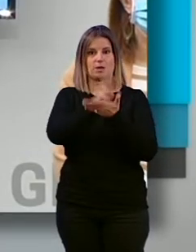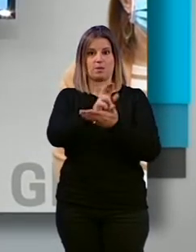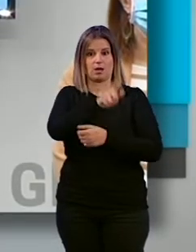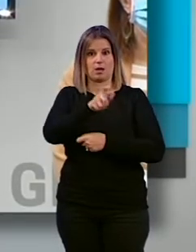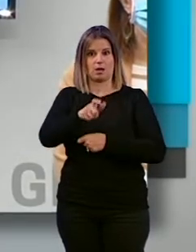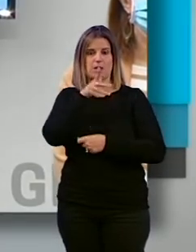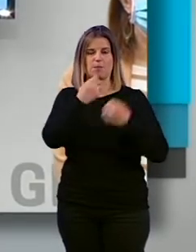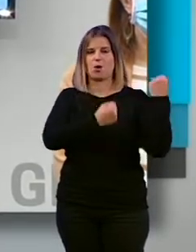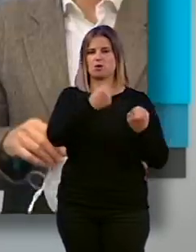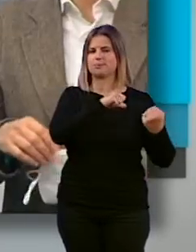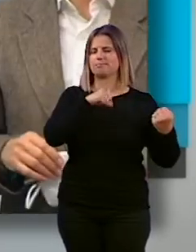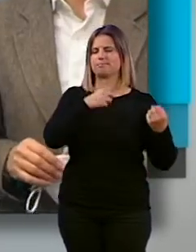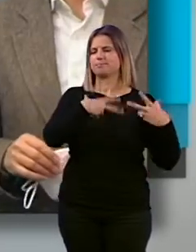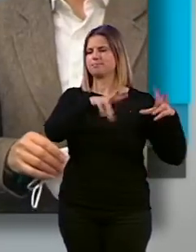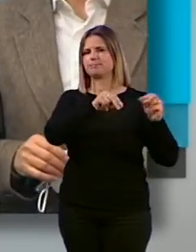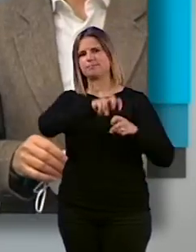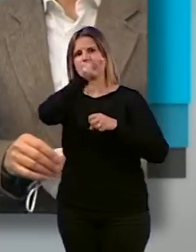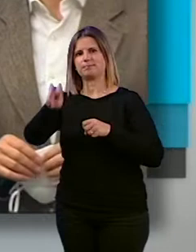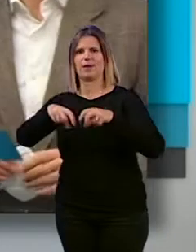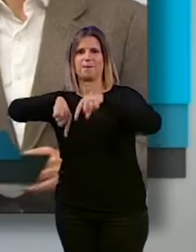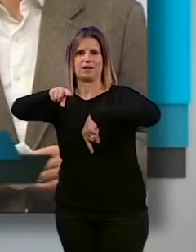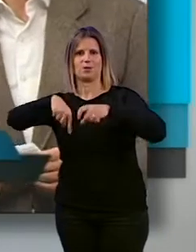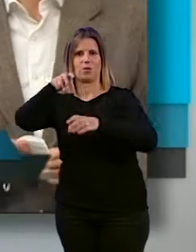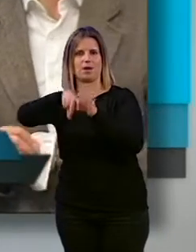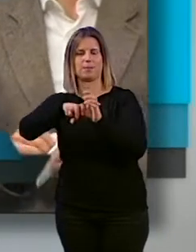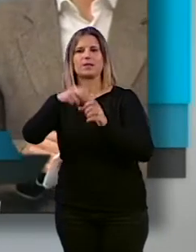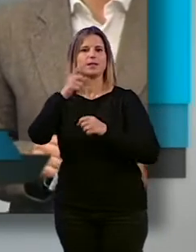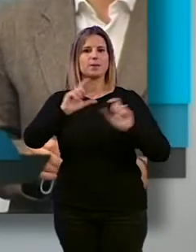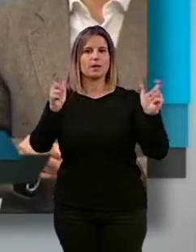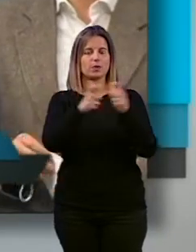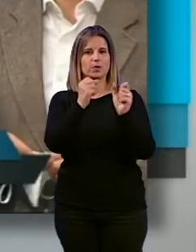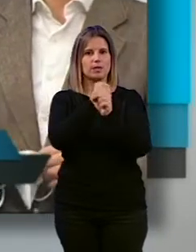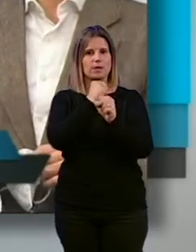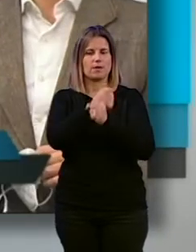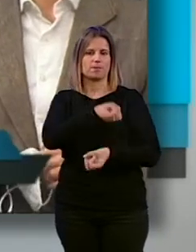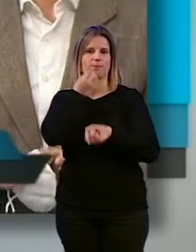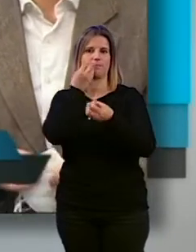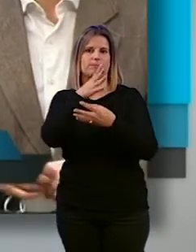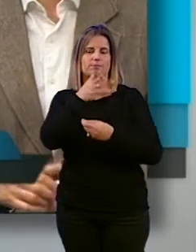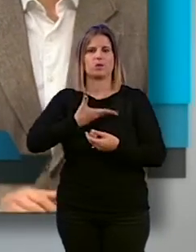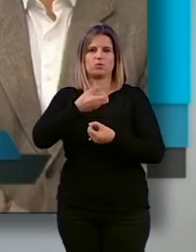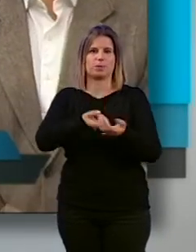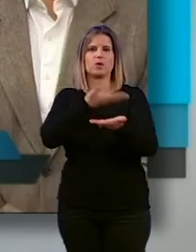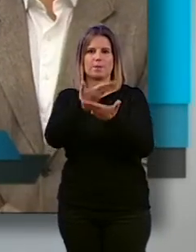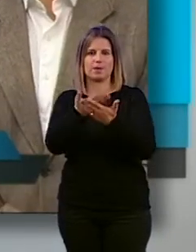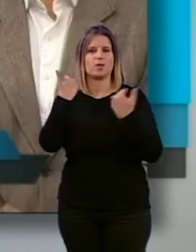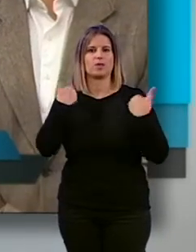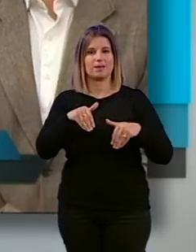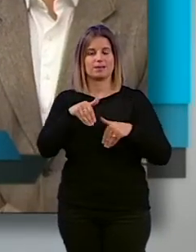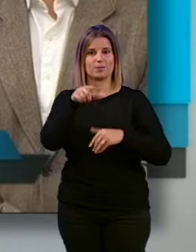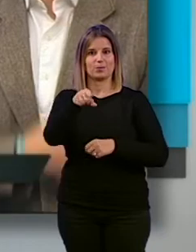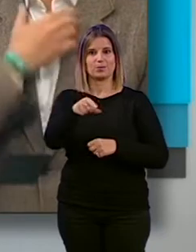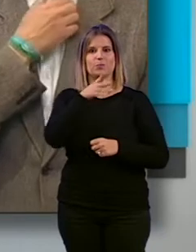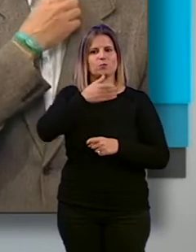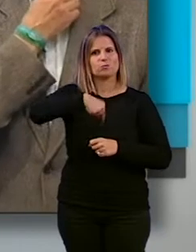la gente des el coche particular en su casa. Una mesa de trabajo que ya ha constituido, también os lo comento, a distancia de este ayuntamiento, en el cual